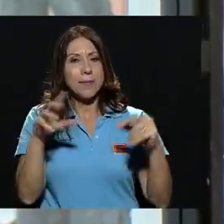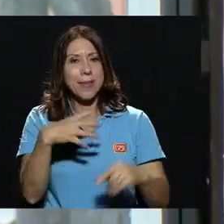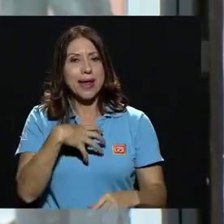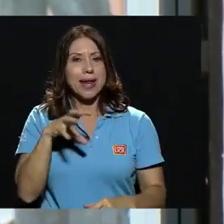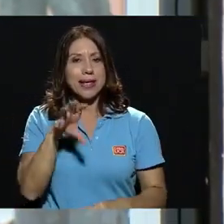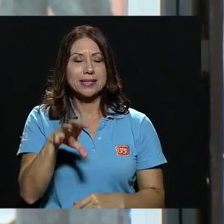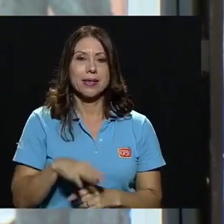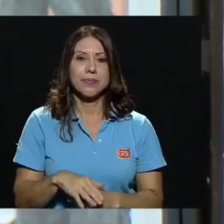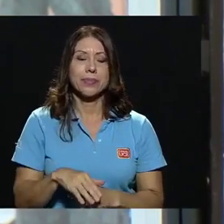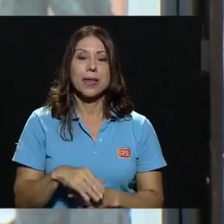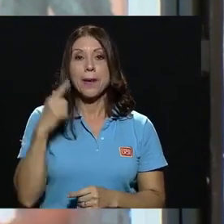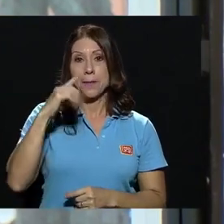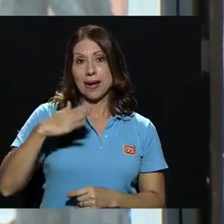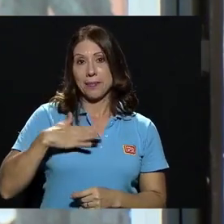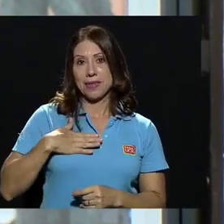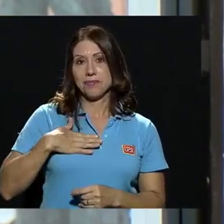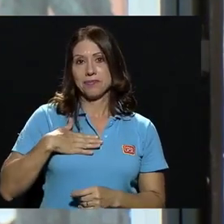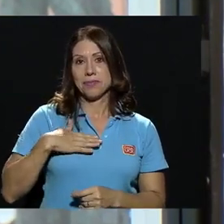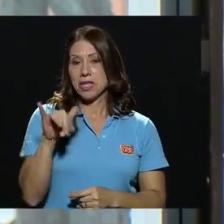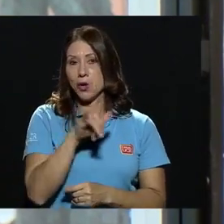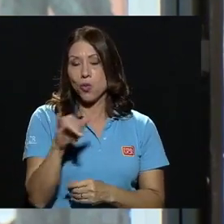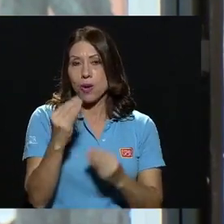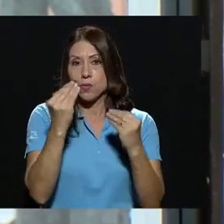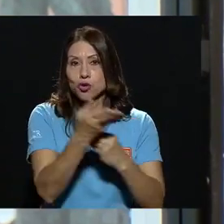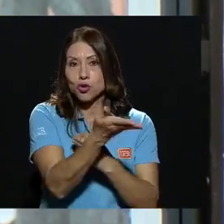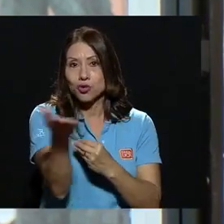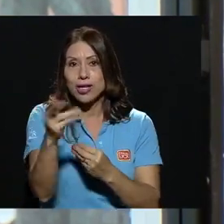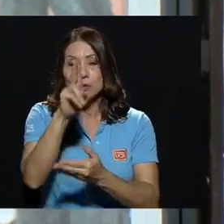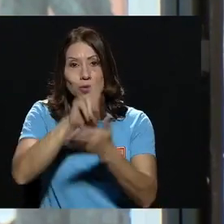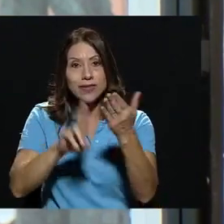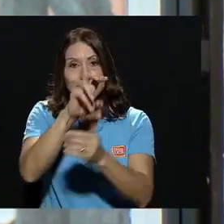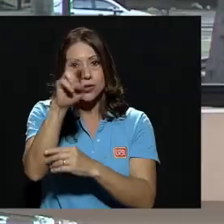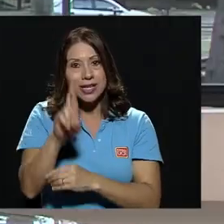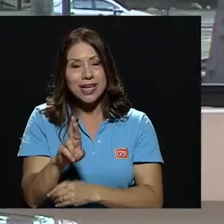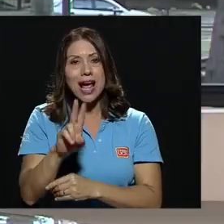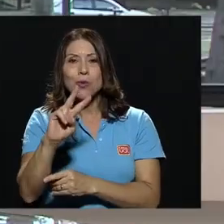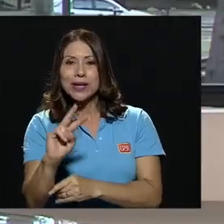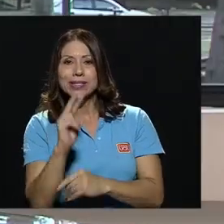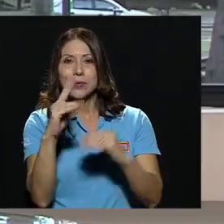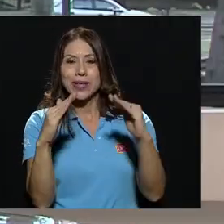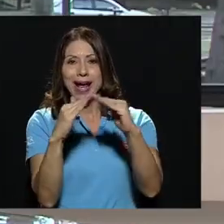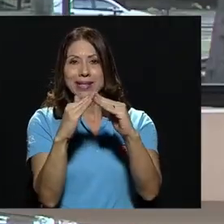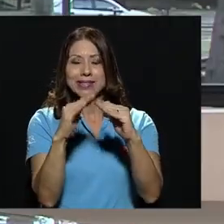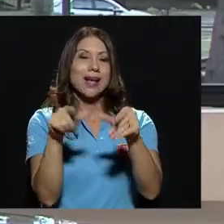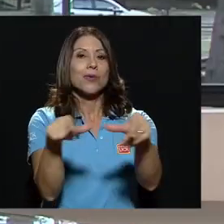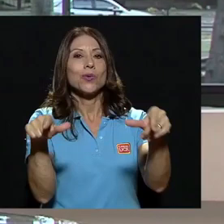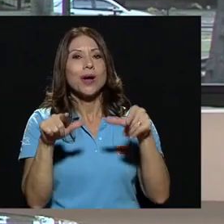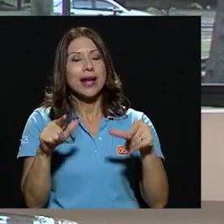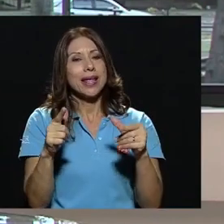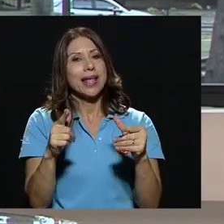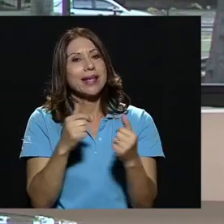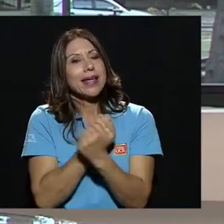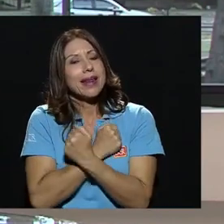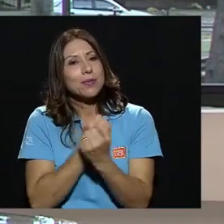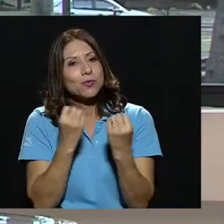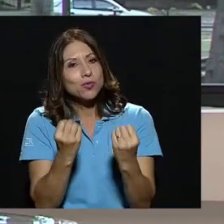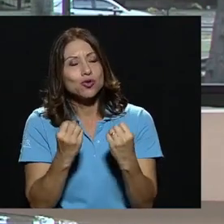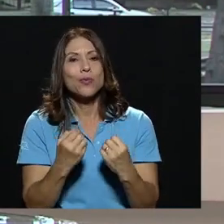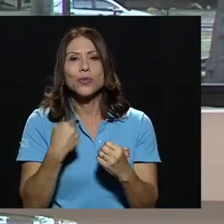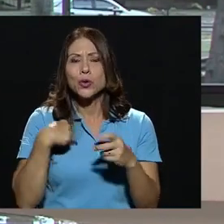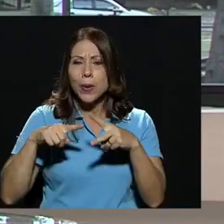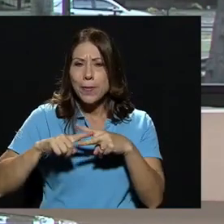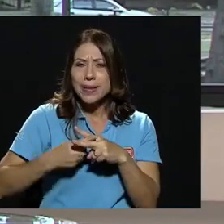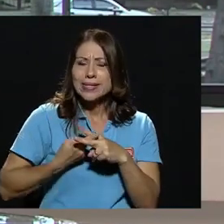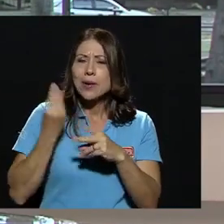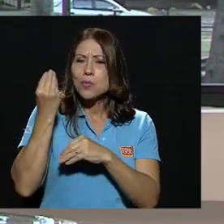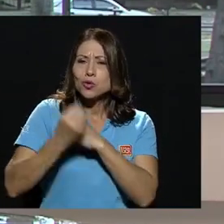Universidad de Costa Rica, para mí, igual que para muchos de ustedes, es una segunda casa. Un lugar que queremos mucho. Yo empecé hace